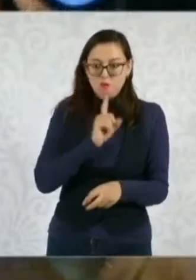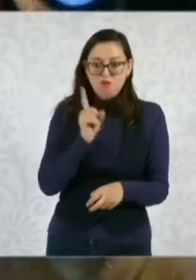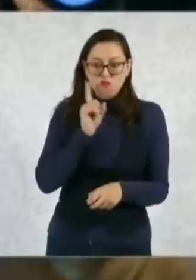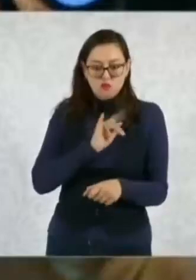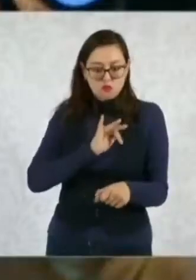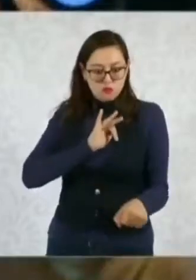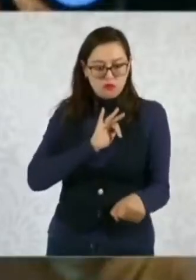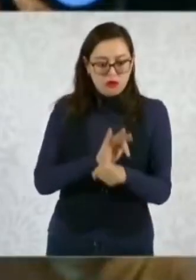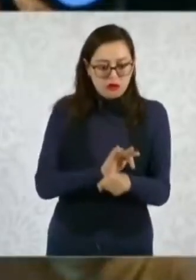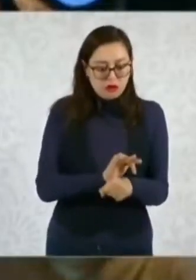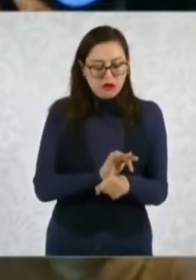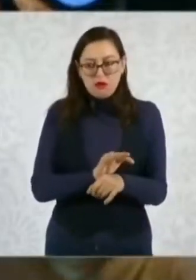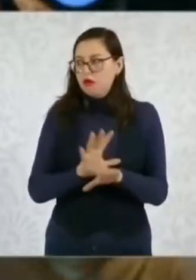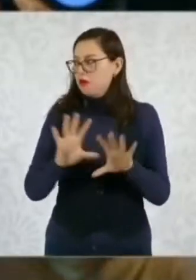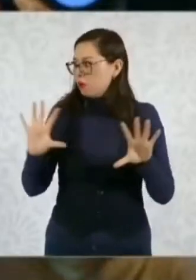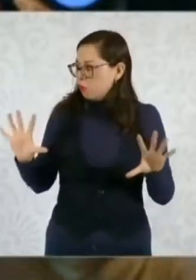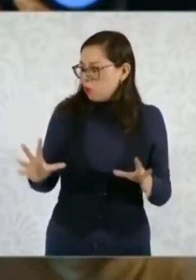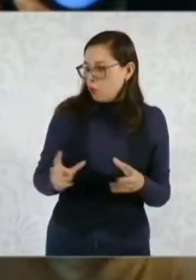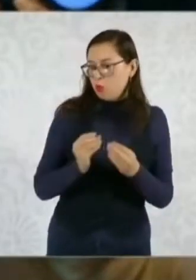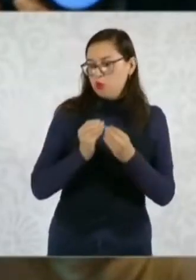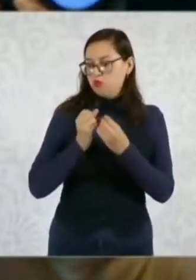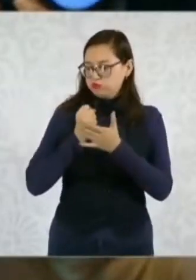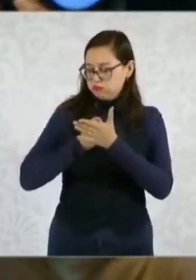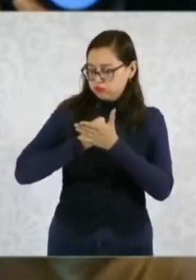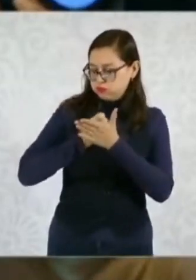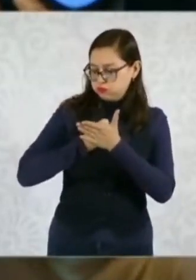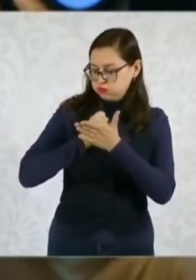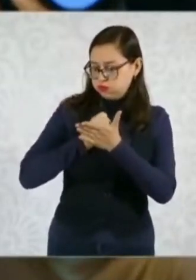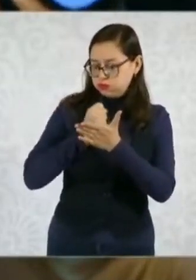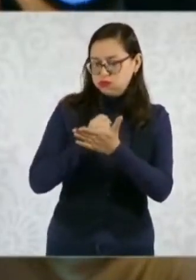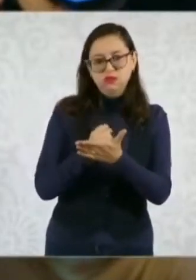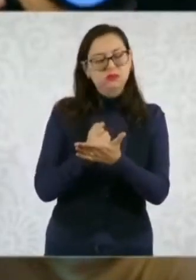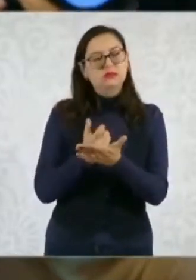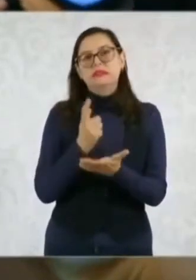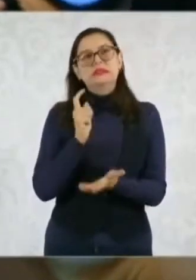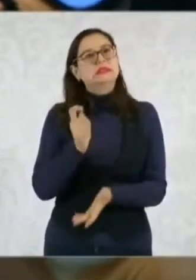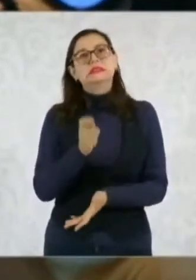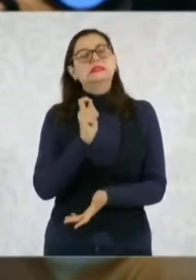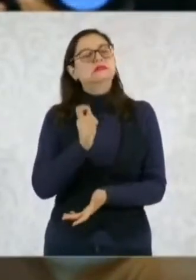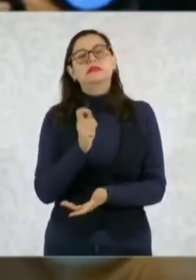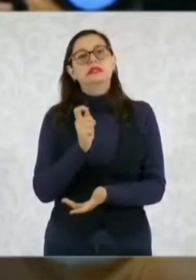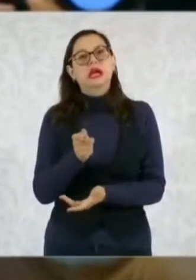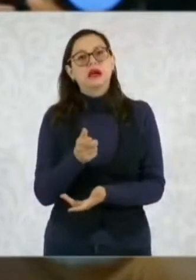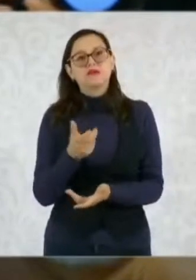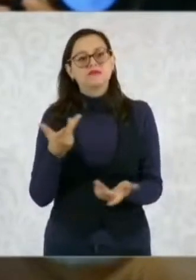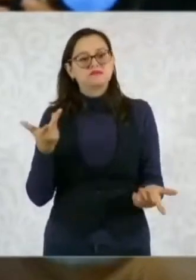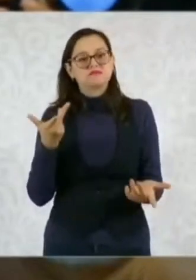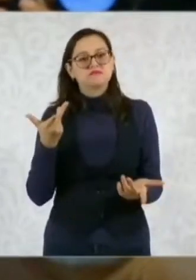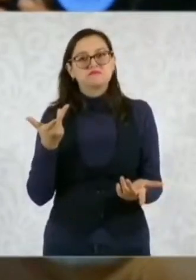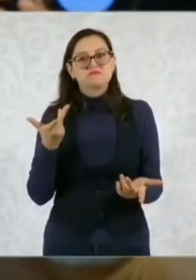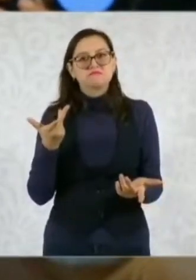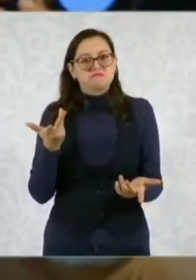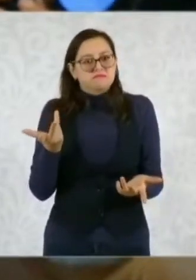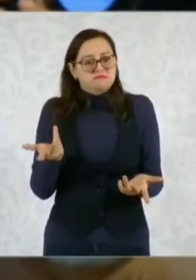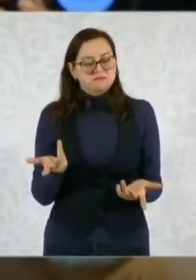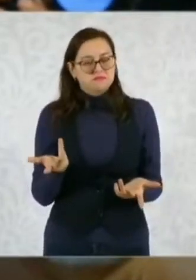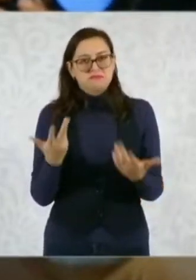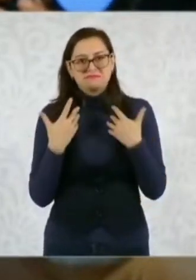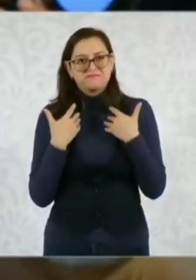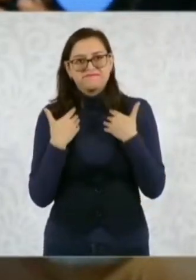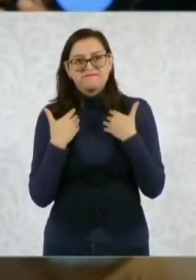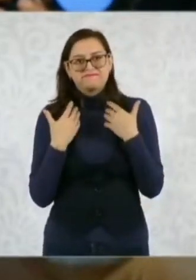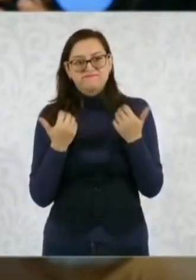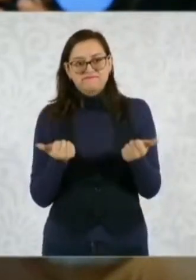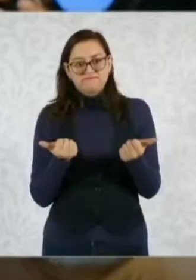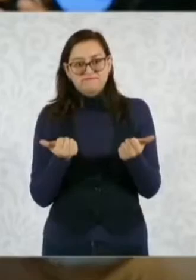en conjunto de varias secretarías y también de varios organismos al final que se están trabajando? Se